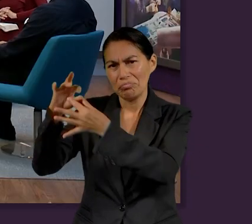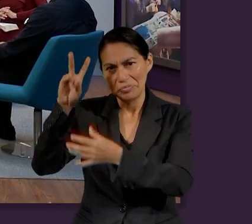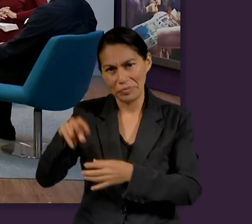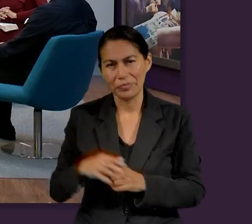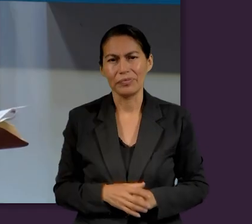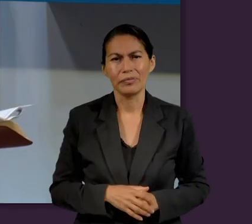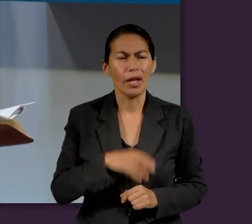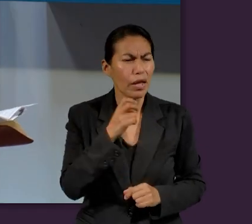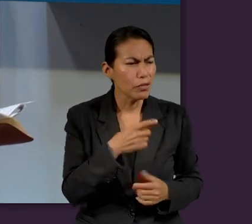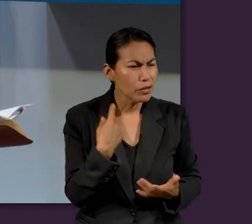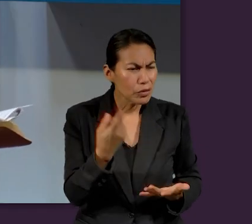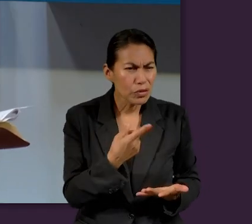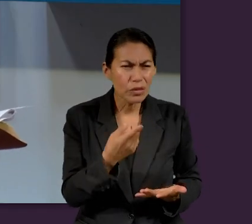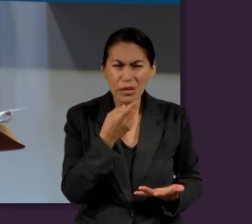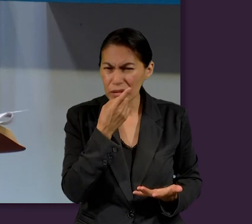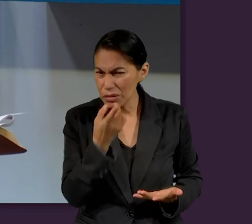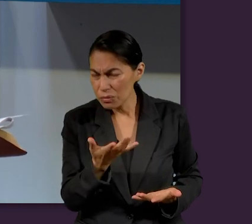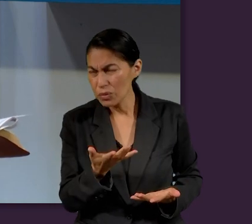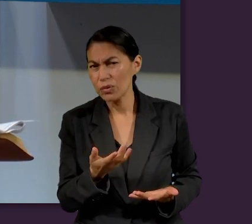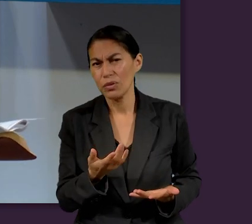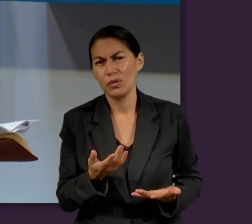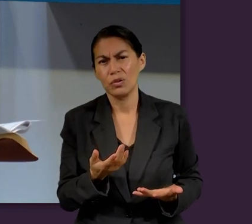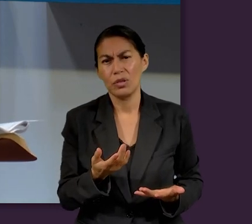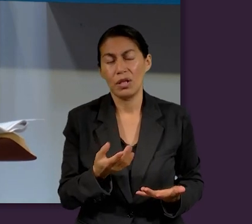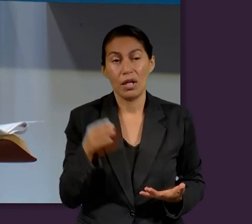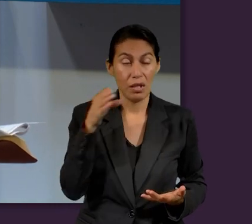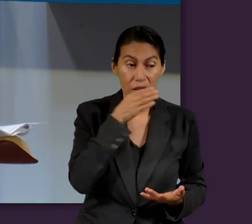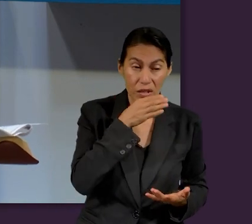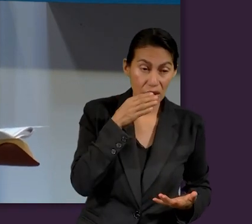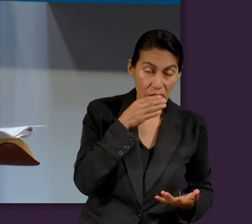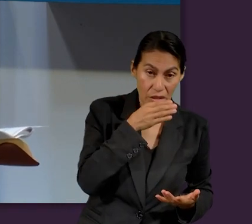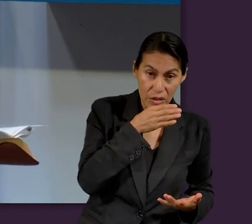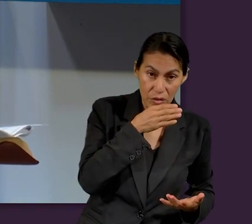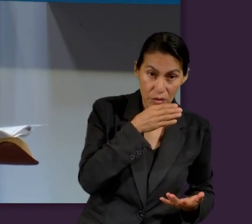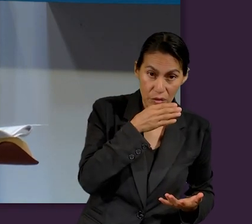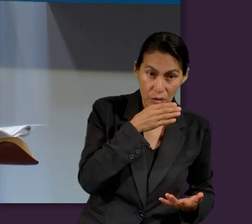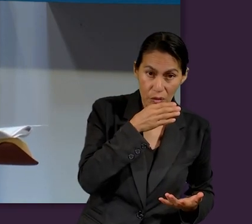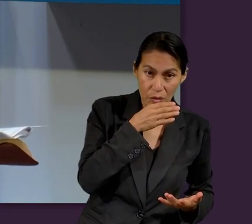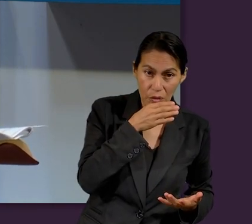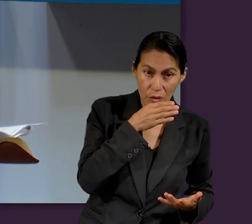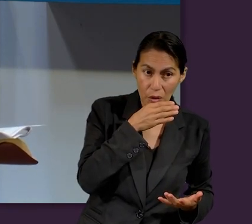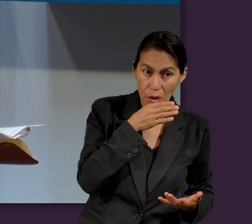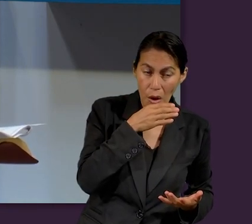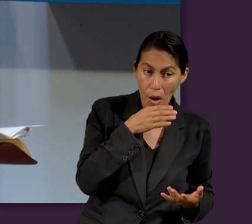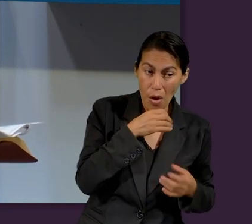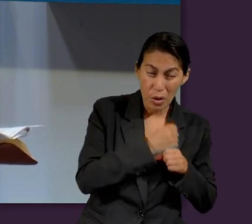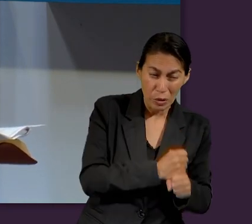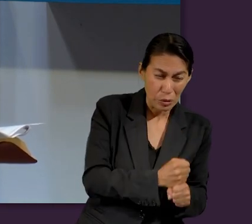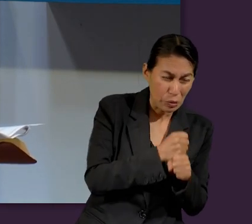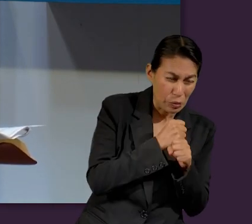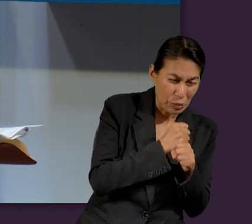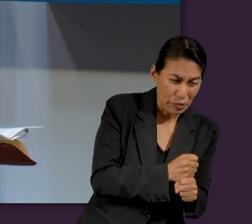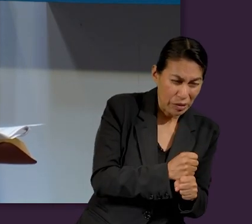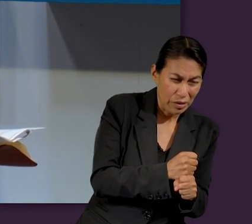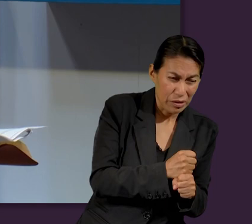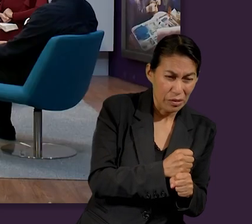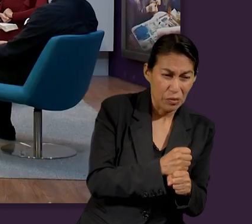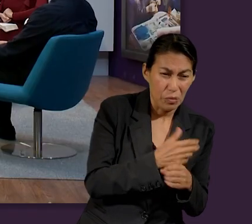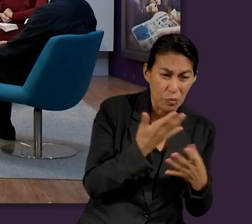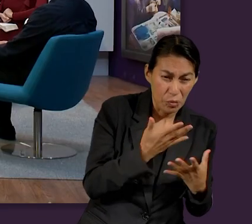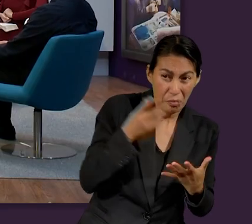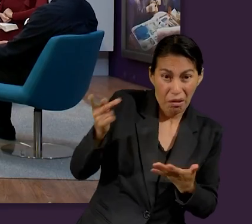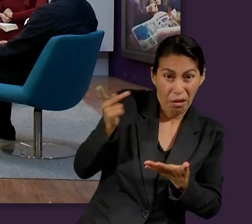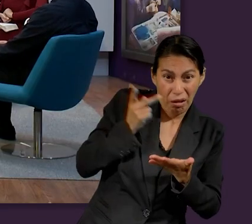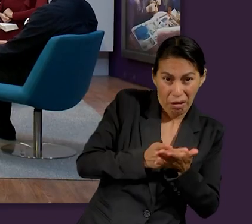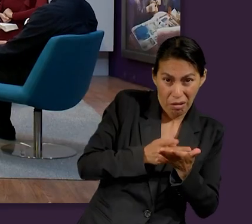Entonces podemos decir que el cristiano no busca el sufrimiento como para recibir